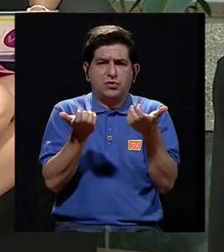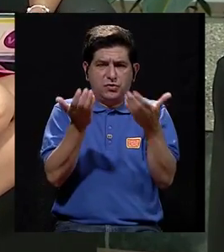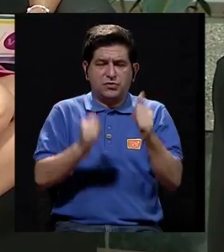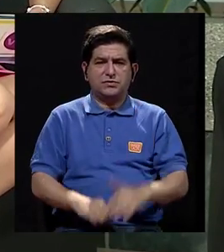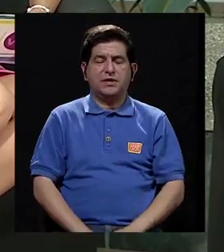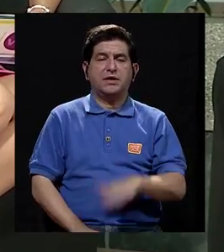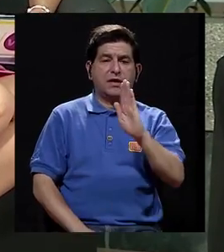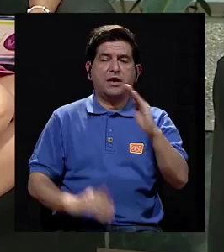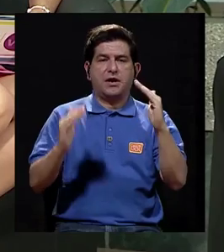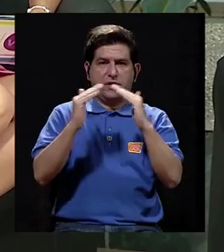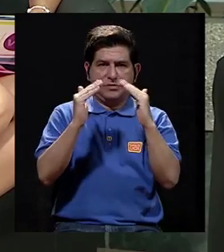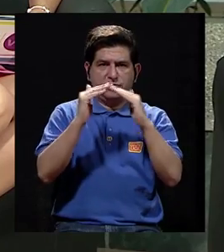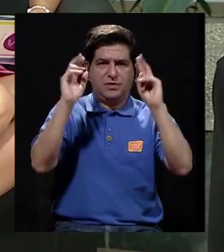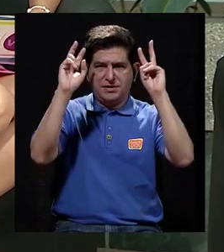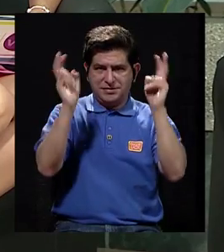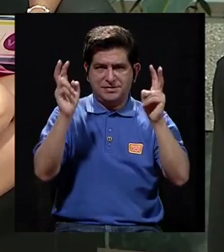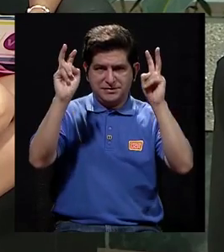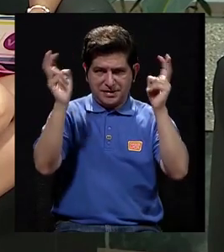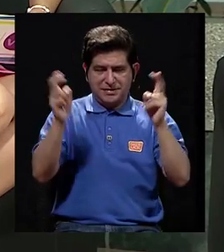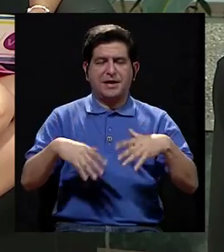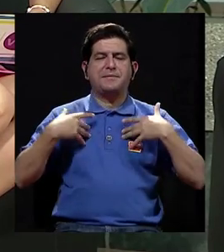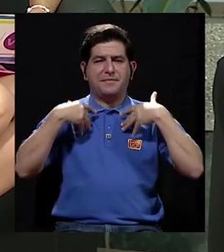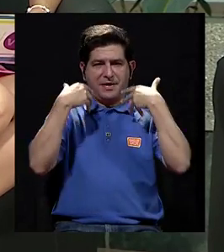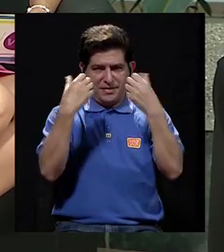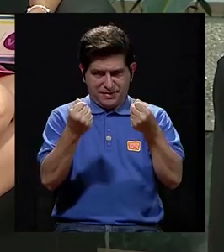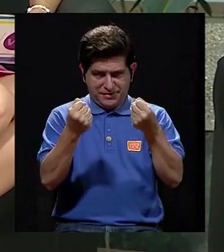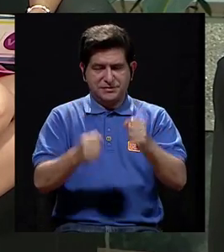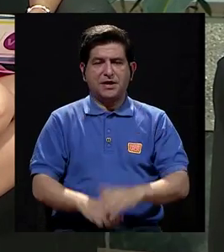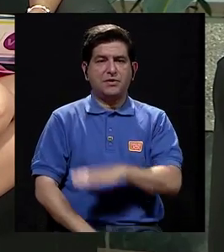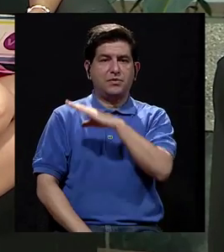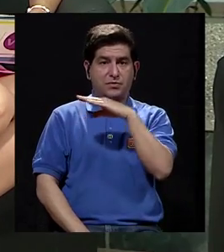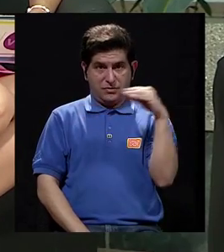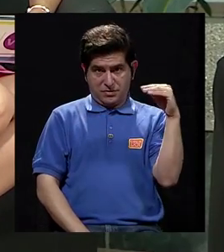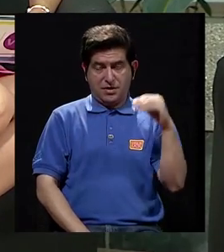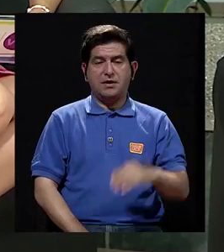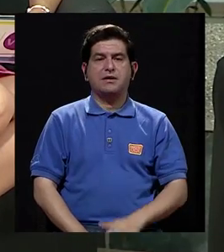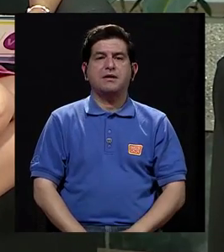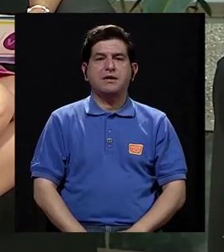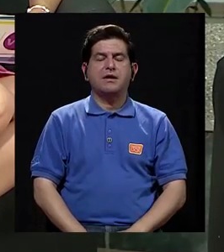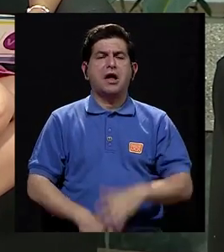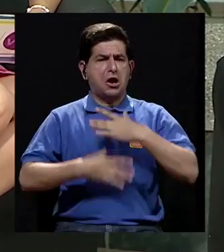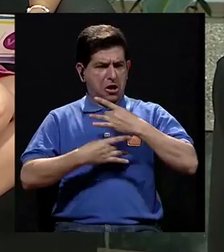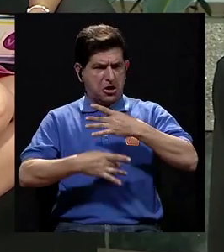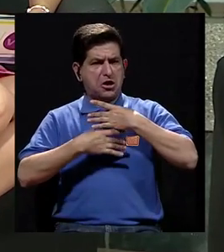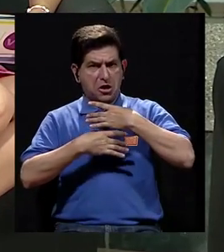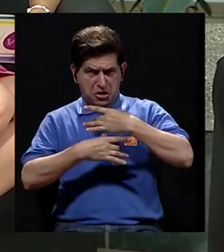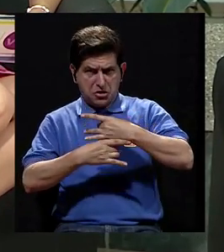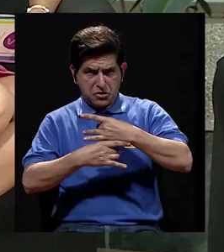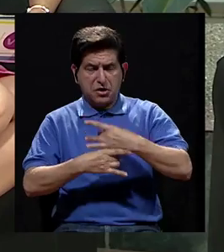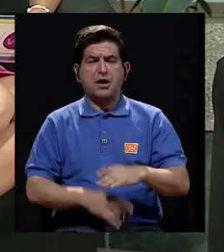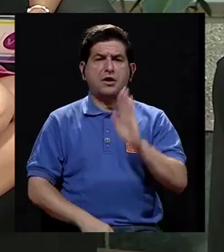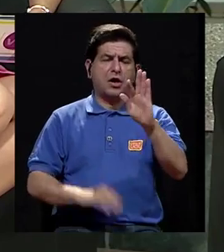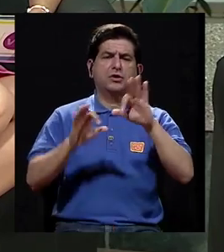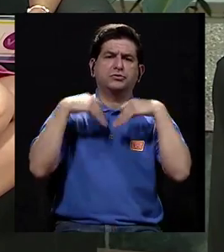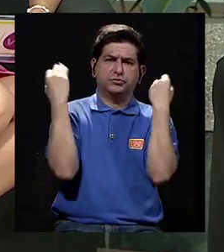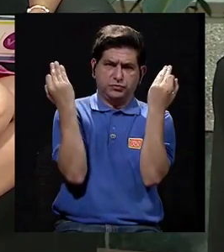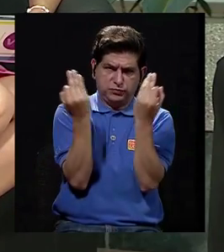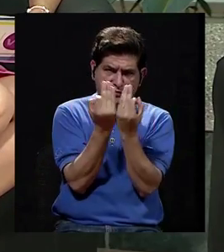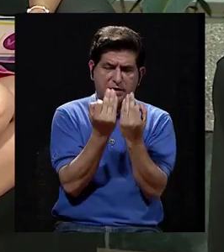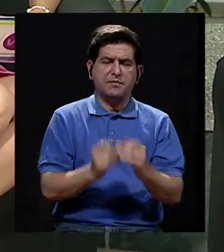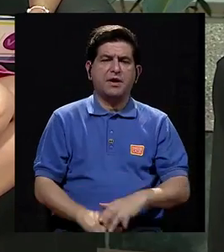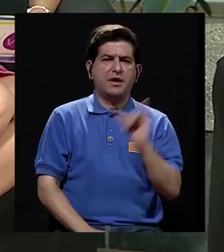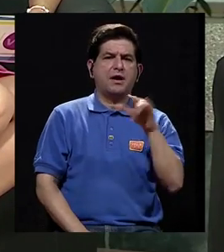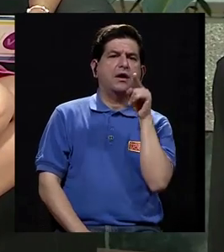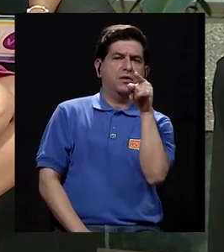llevar a sus hogares temas de salud y que sean del agrado y del interés de su familia